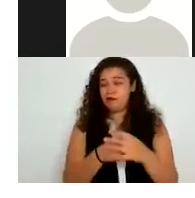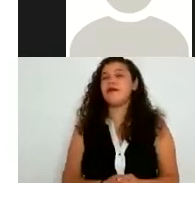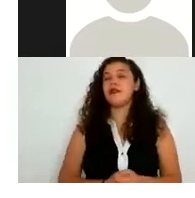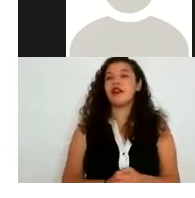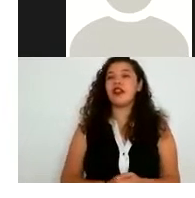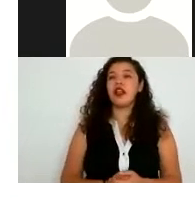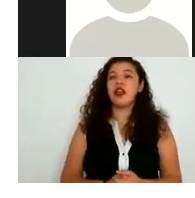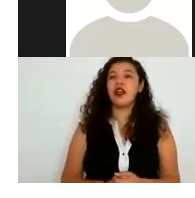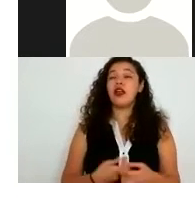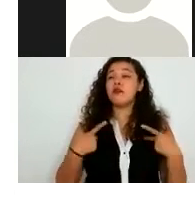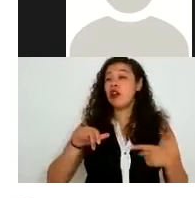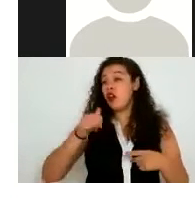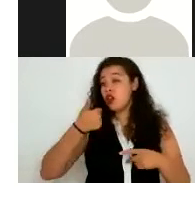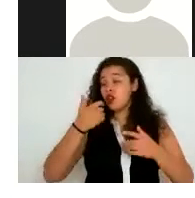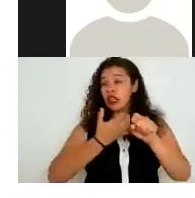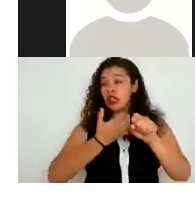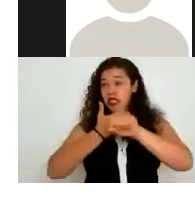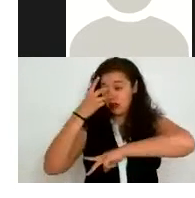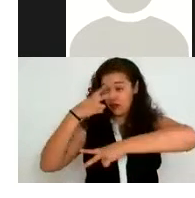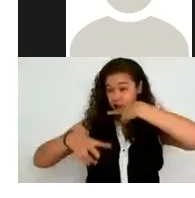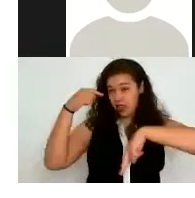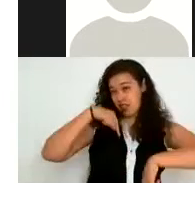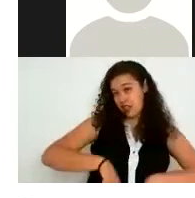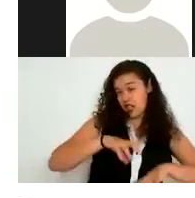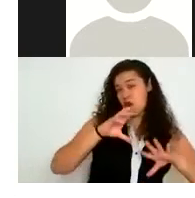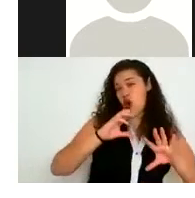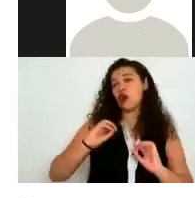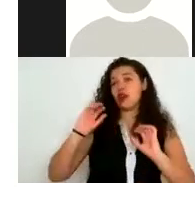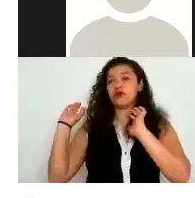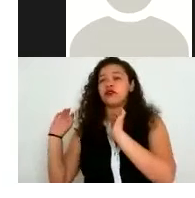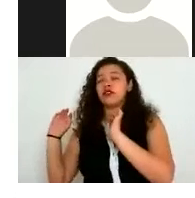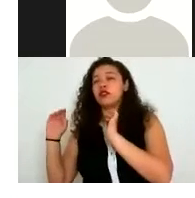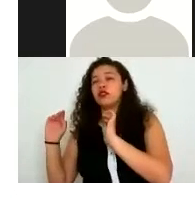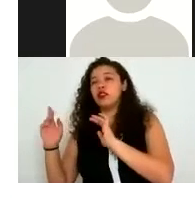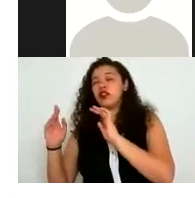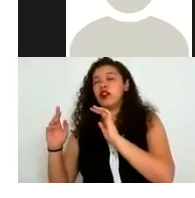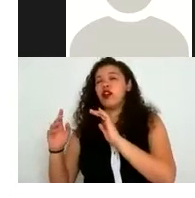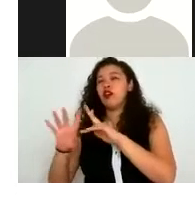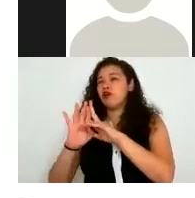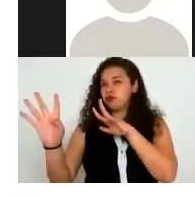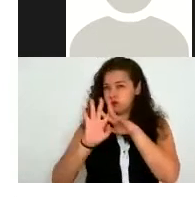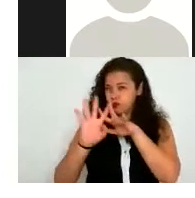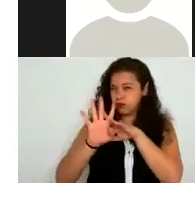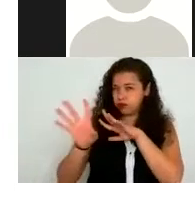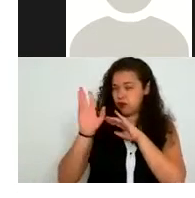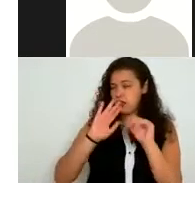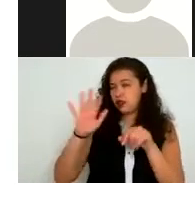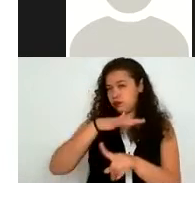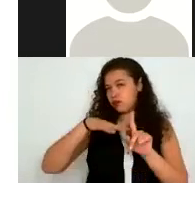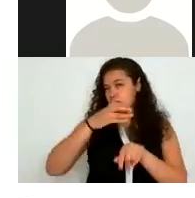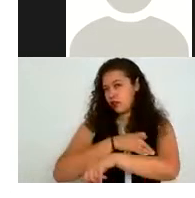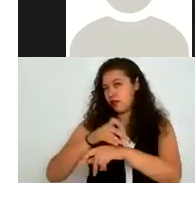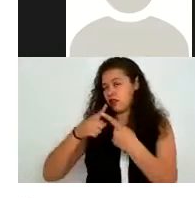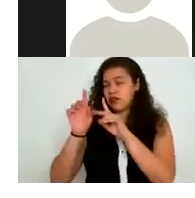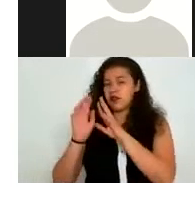otros estados o que o que migraron y que la situación de sus familias es muy compleja sí aquí sí es básicamente la labor que ustedes